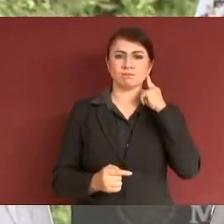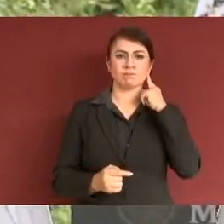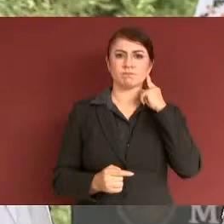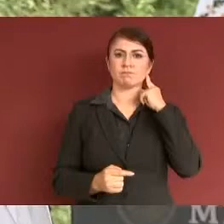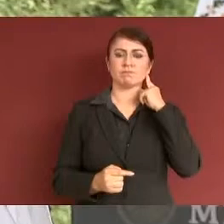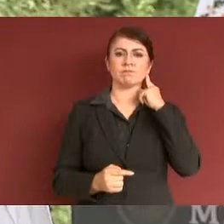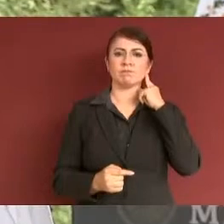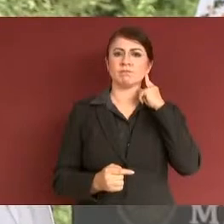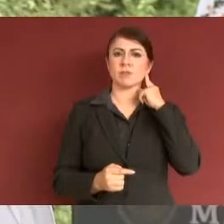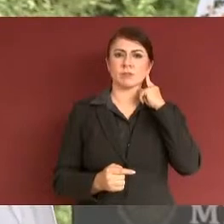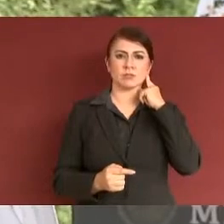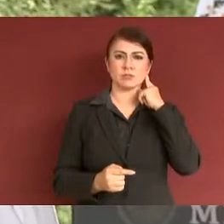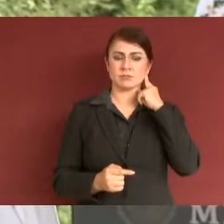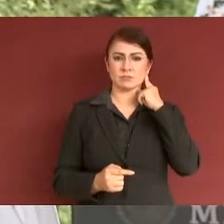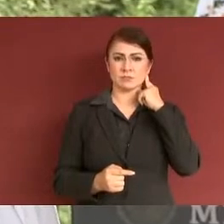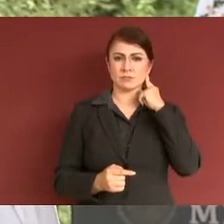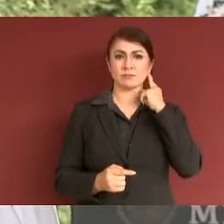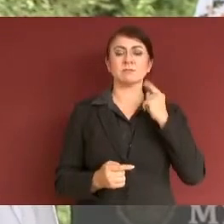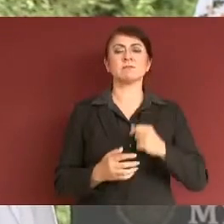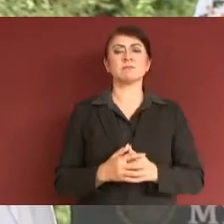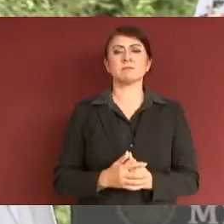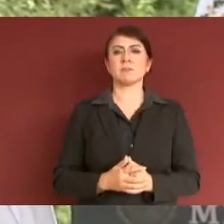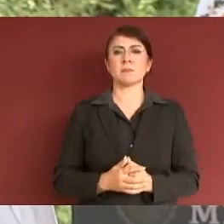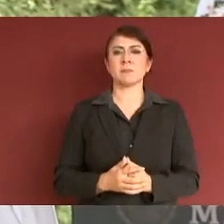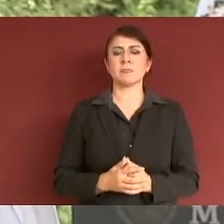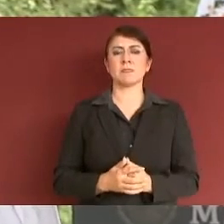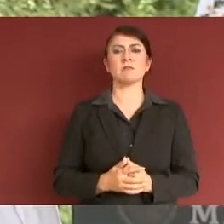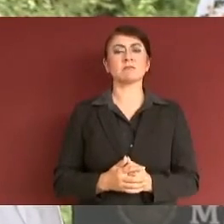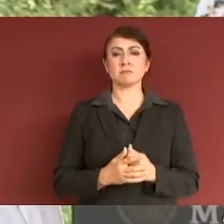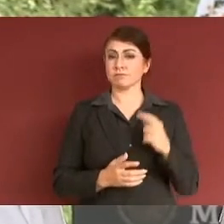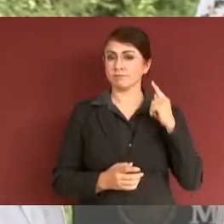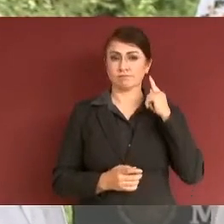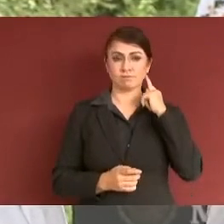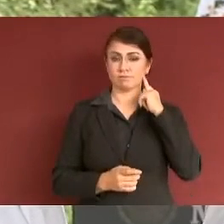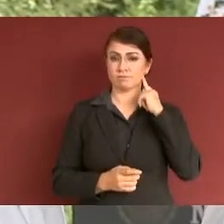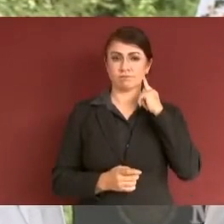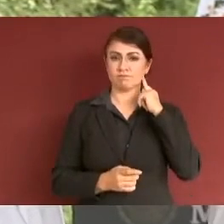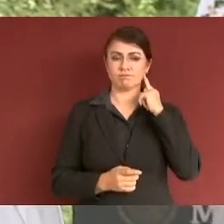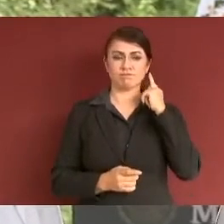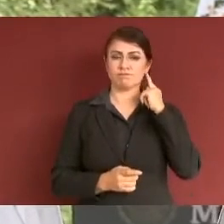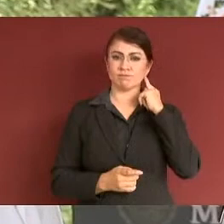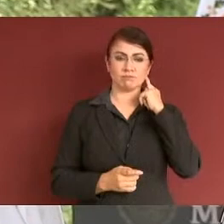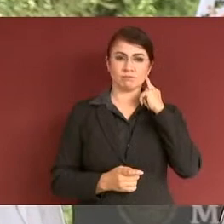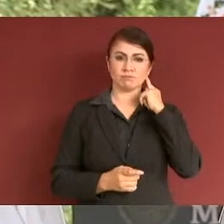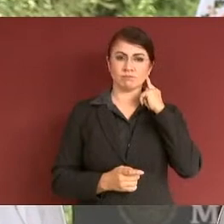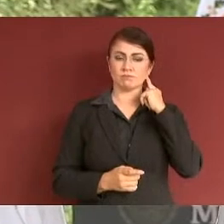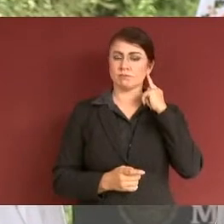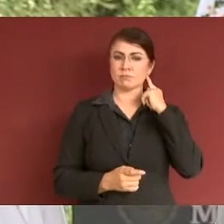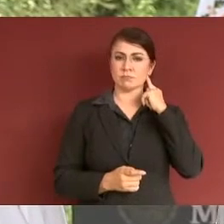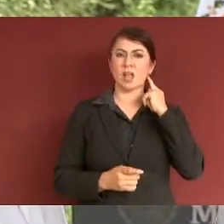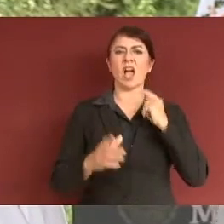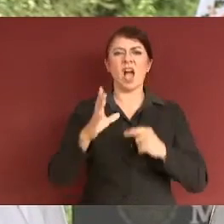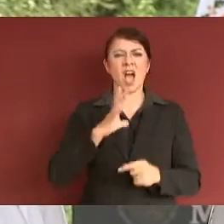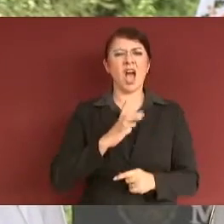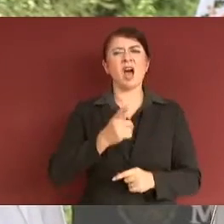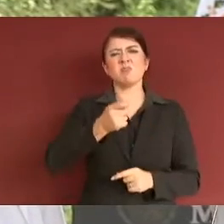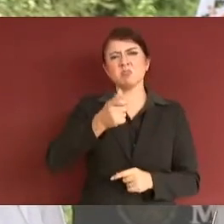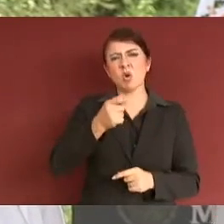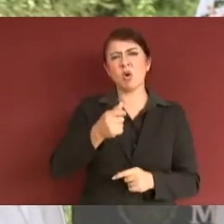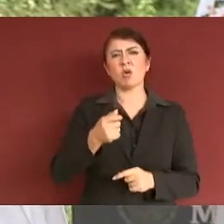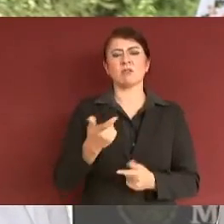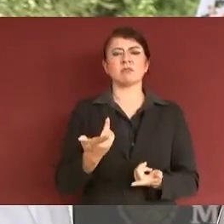.343 productores. Aquí la primera etapa tiene pocas hectáreas, pero vamos a ir